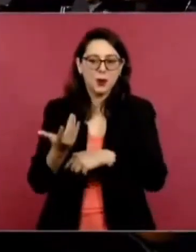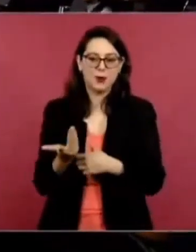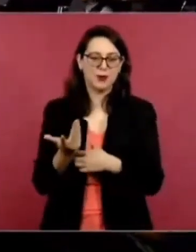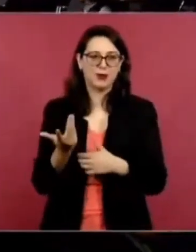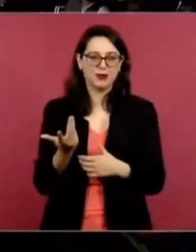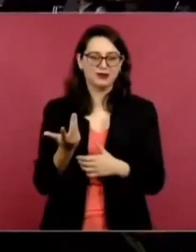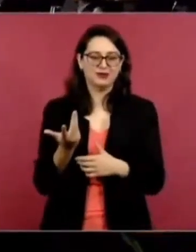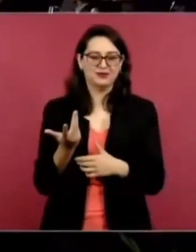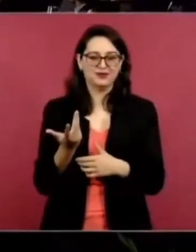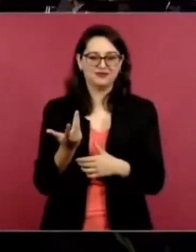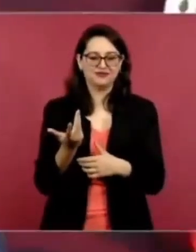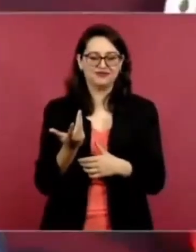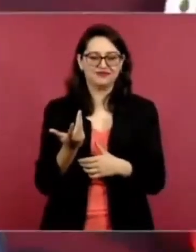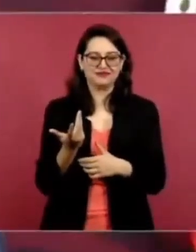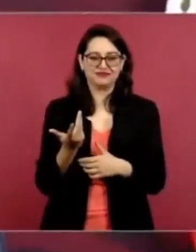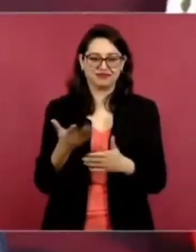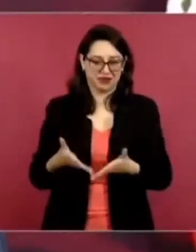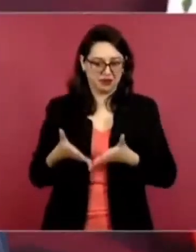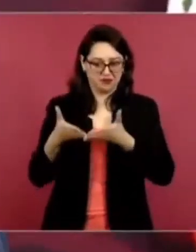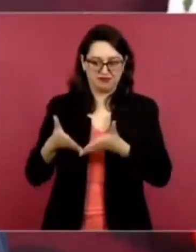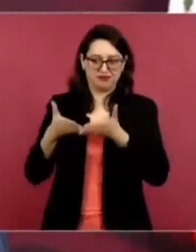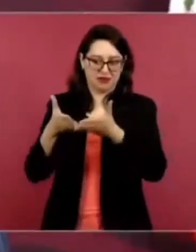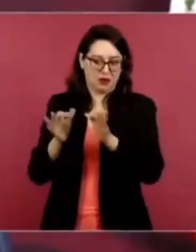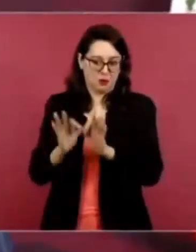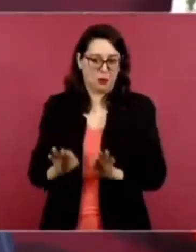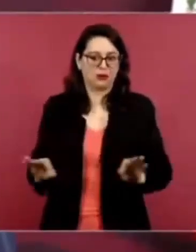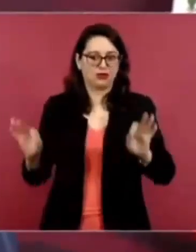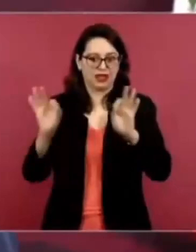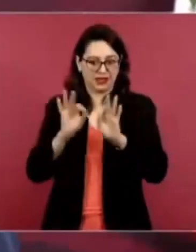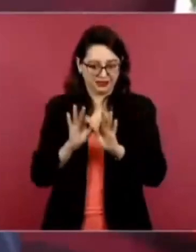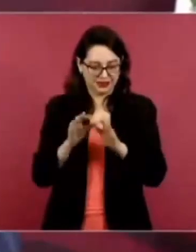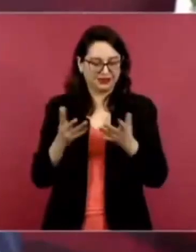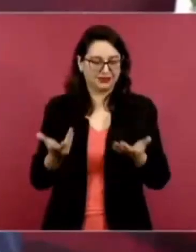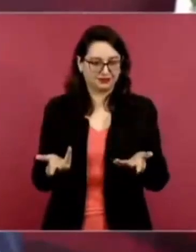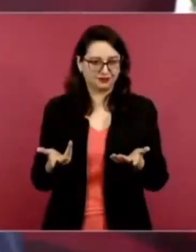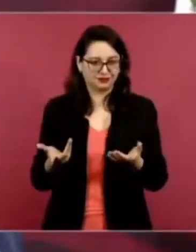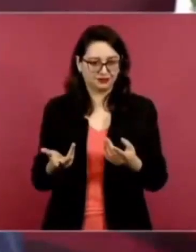Entonces, Yucatán, Campeche,